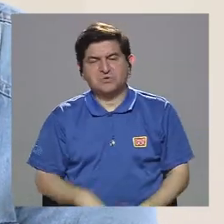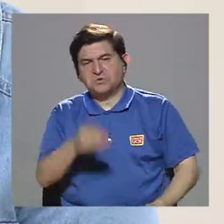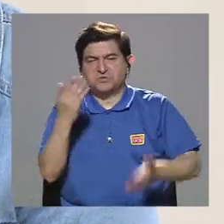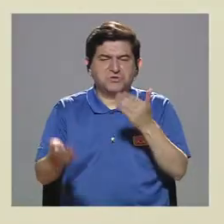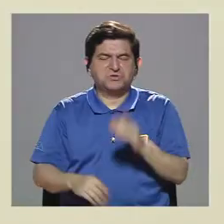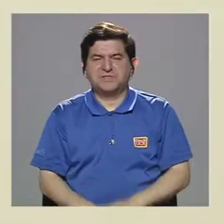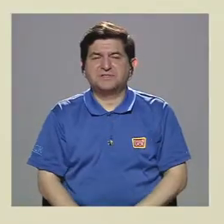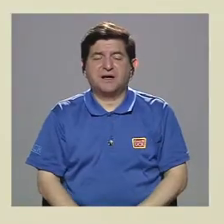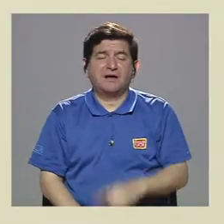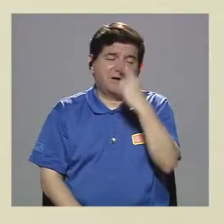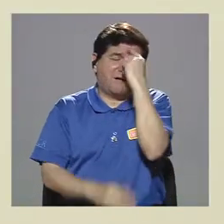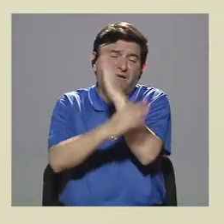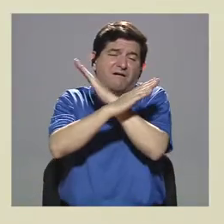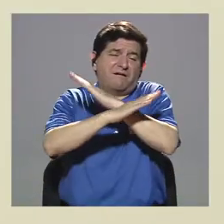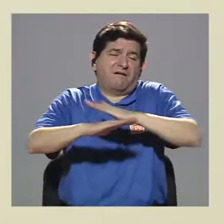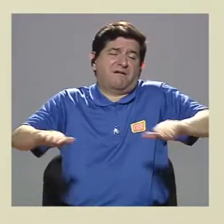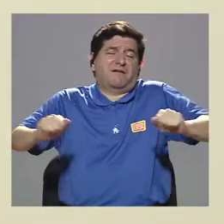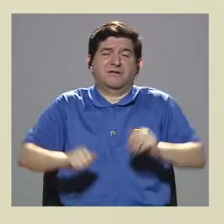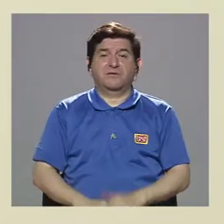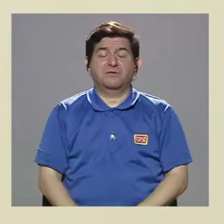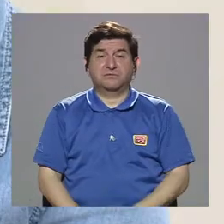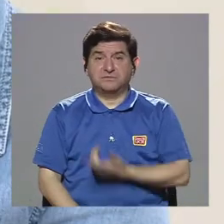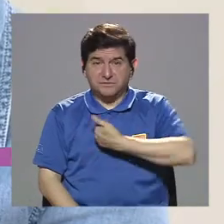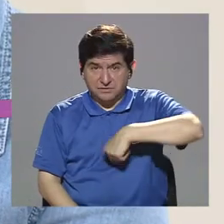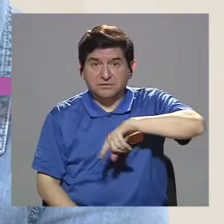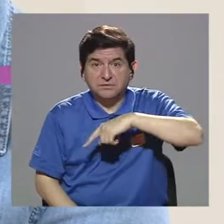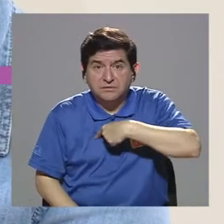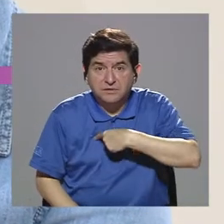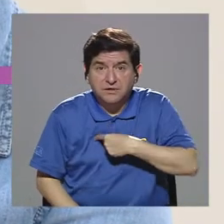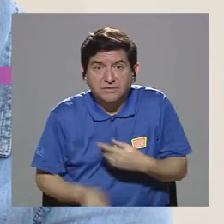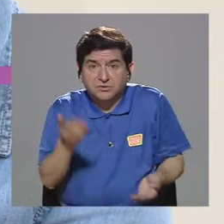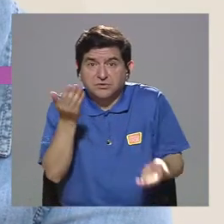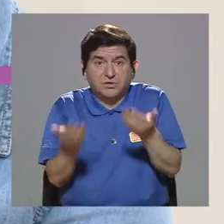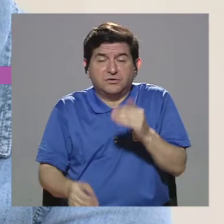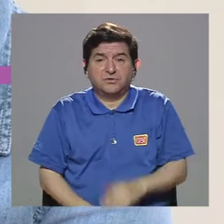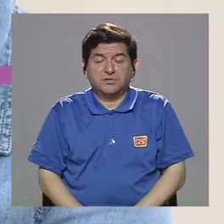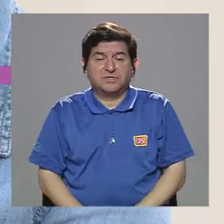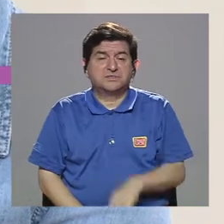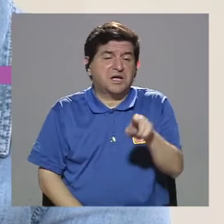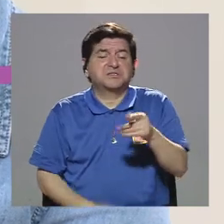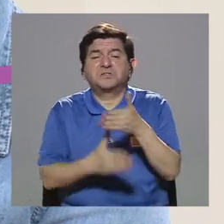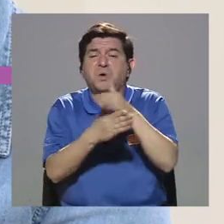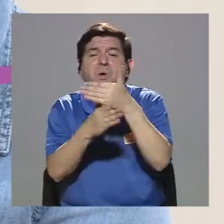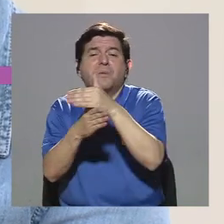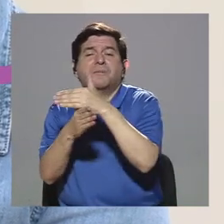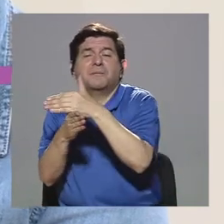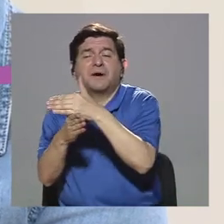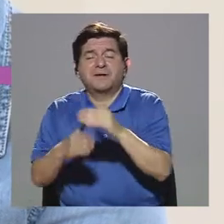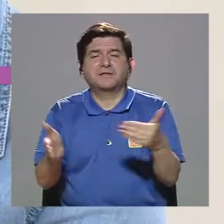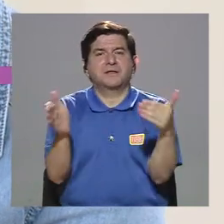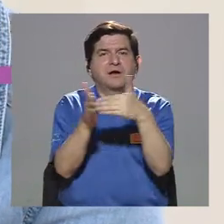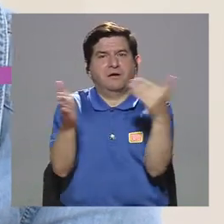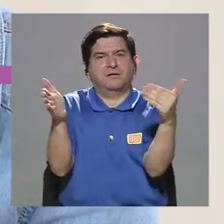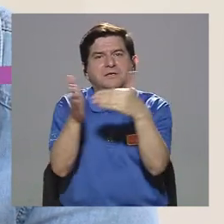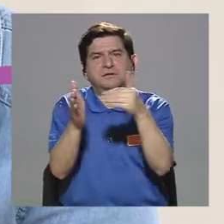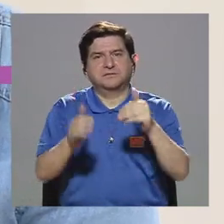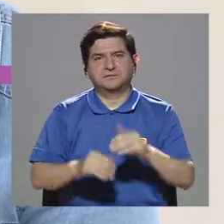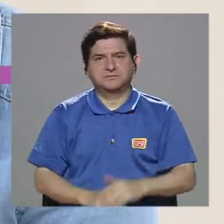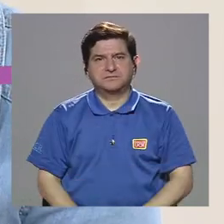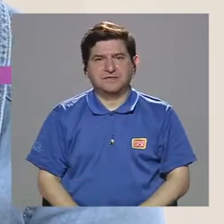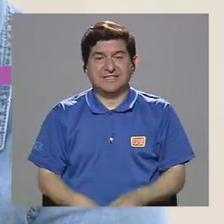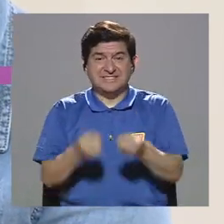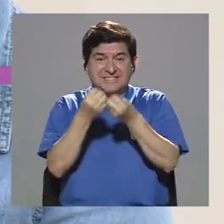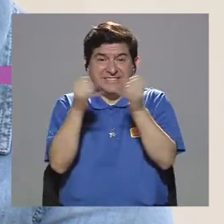impulsiva o inocente para decirlo, hacemos un share, ¿verdad? O sí, le compartimos eso,